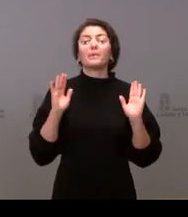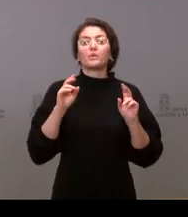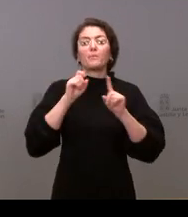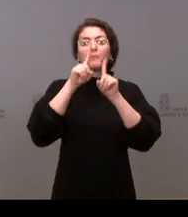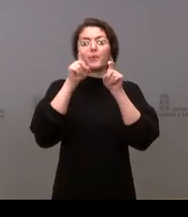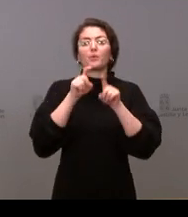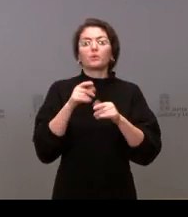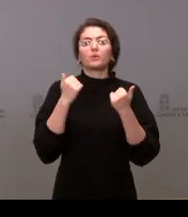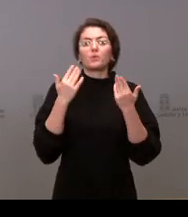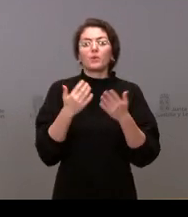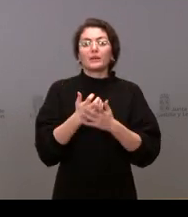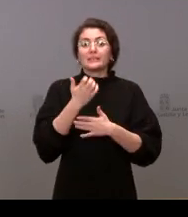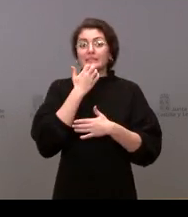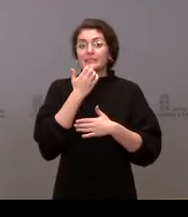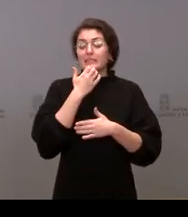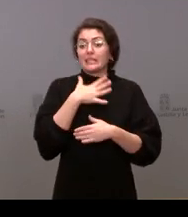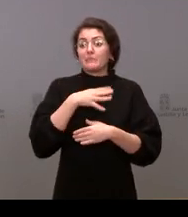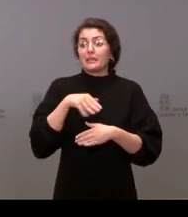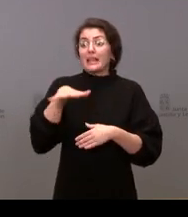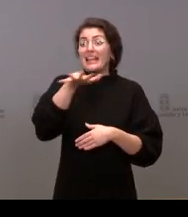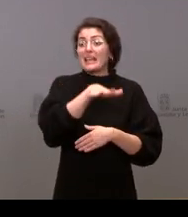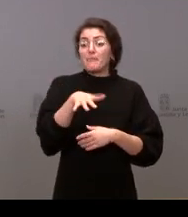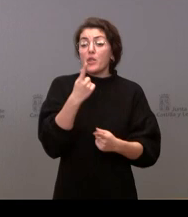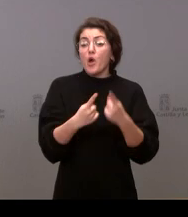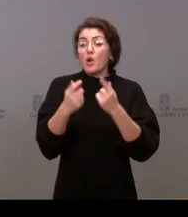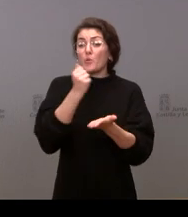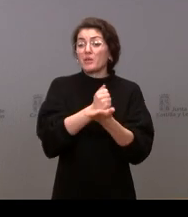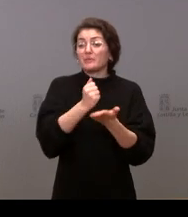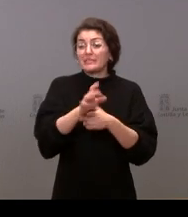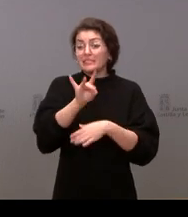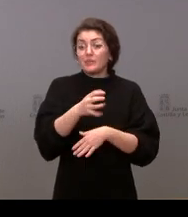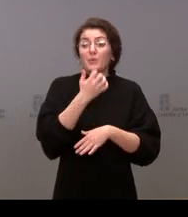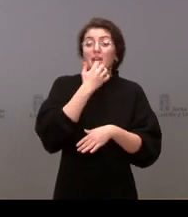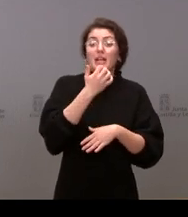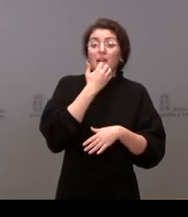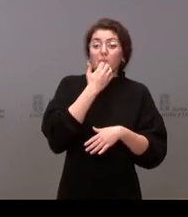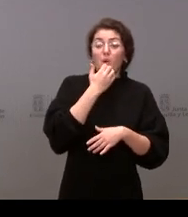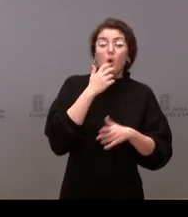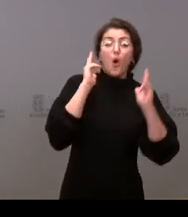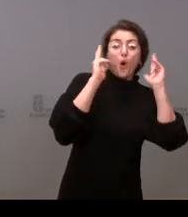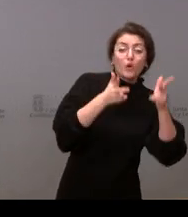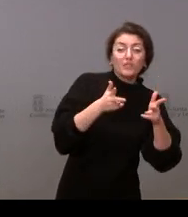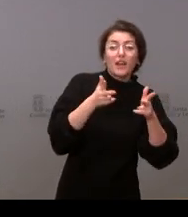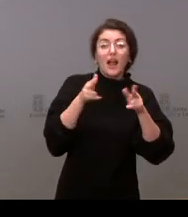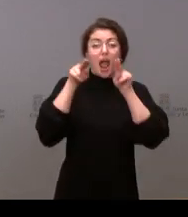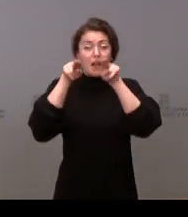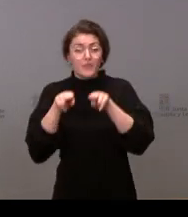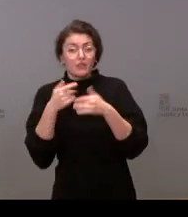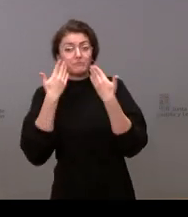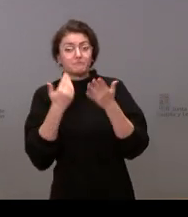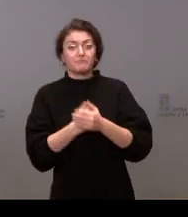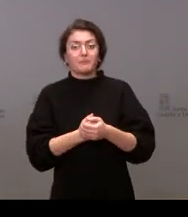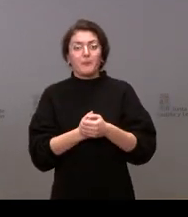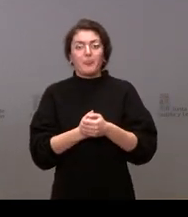lo plantean a lo mejor en determinados espacios como puede ser hospitales y albergues con qué